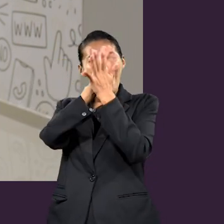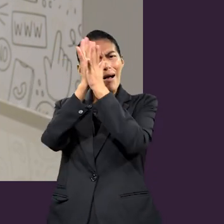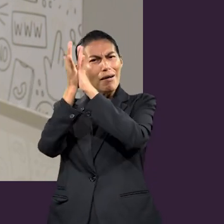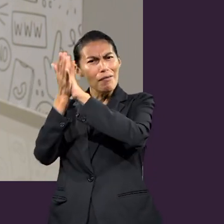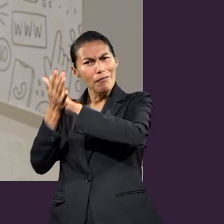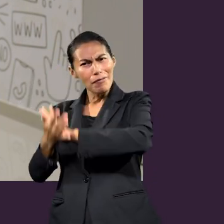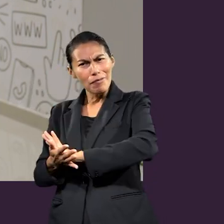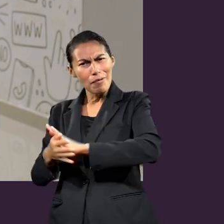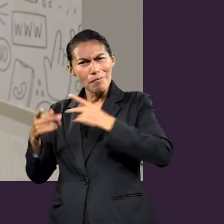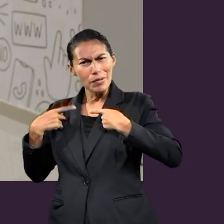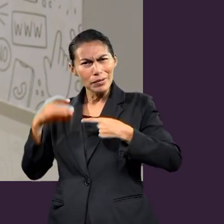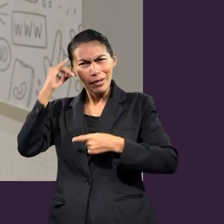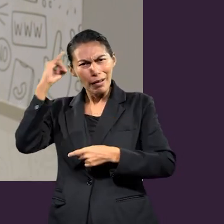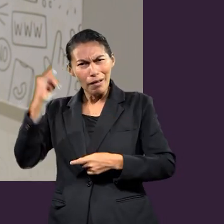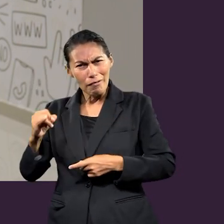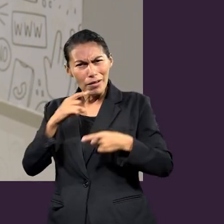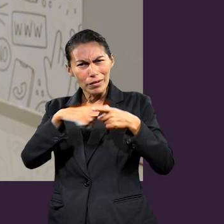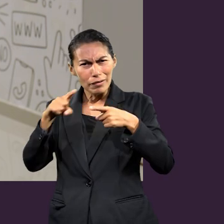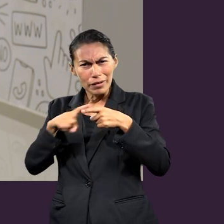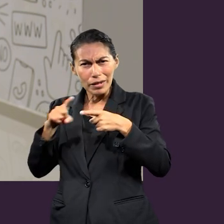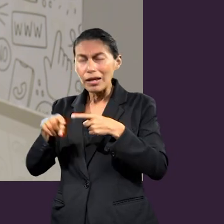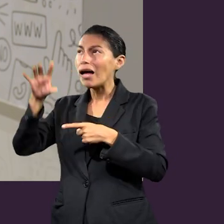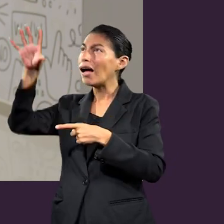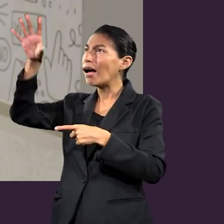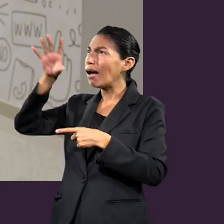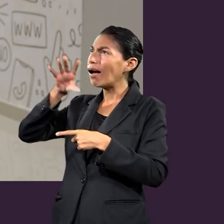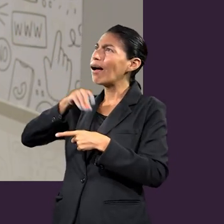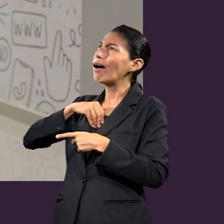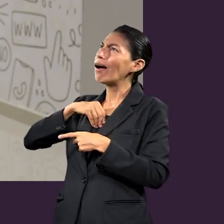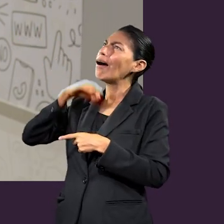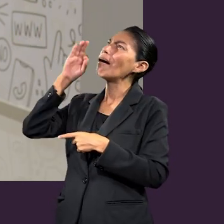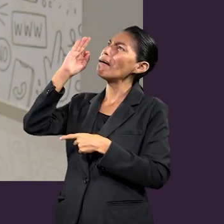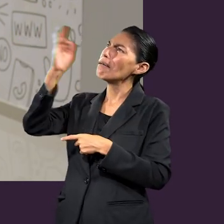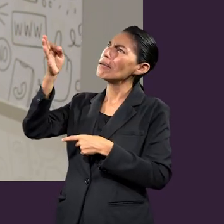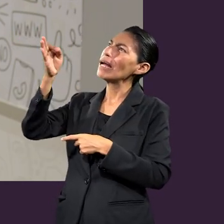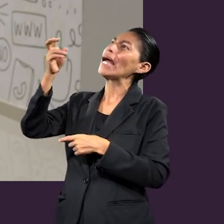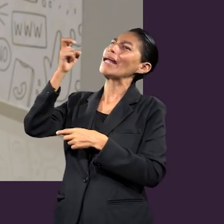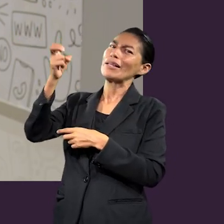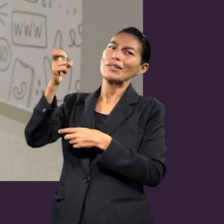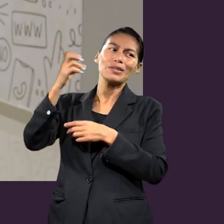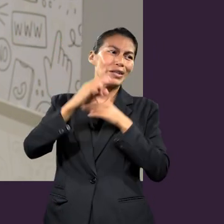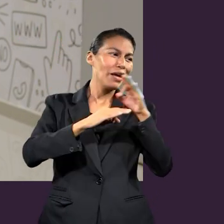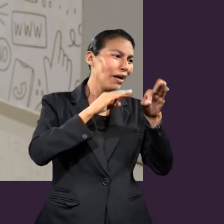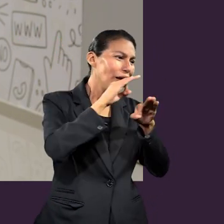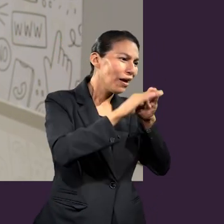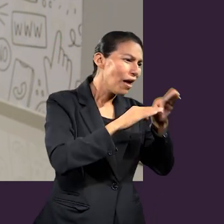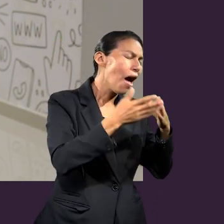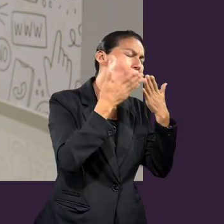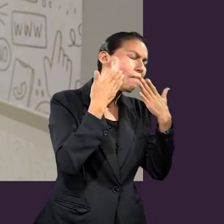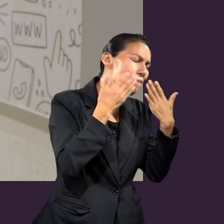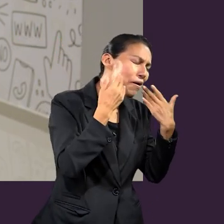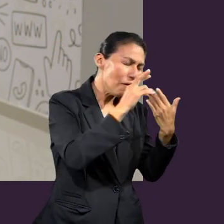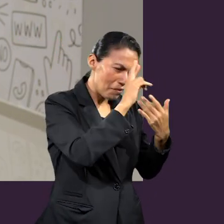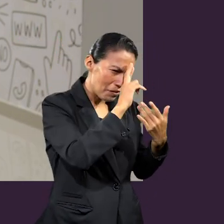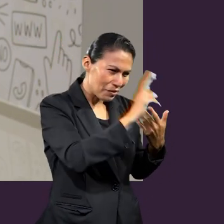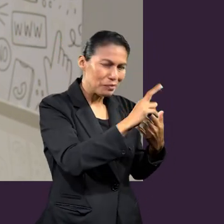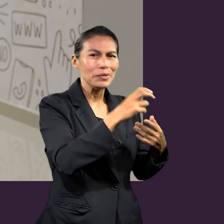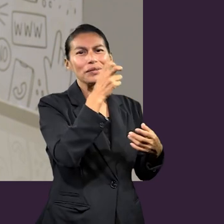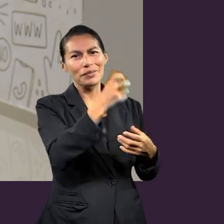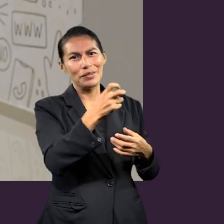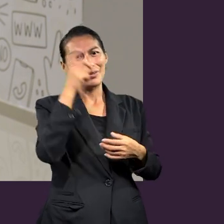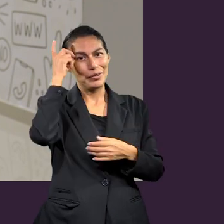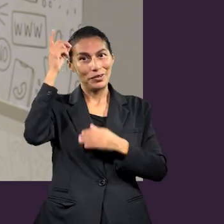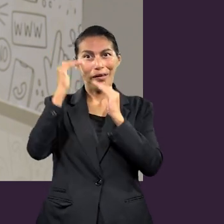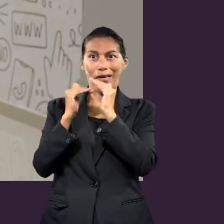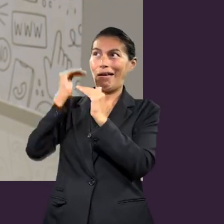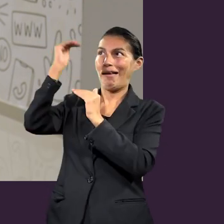el evangelio en esos tiempos vino a cambiar la actitud de muchos amos porque ahora estos conocían a Cristo y